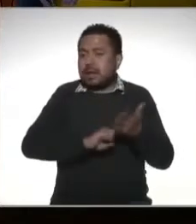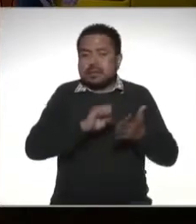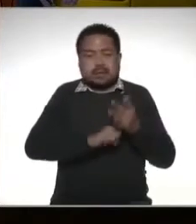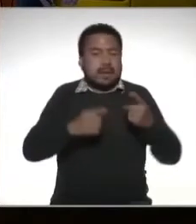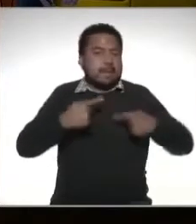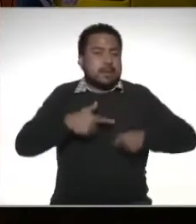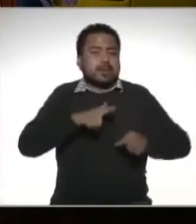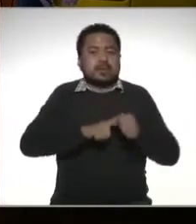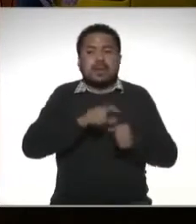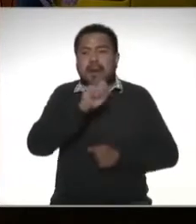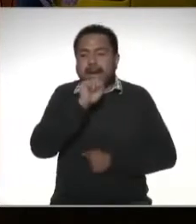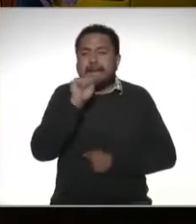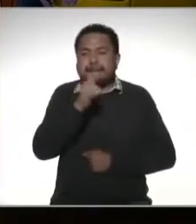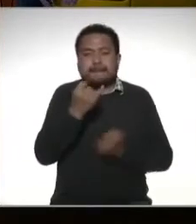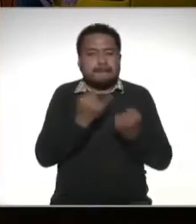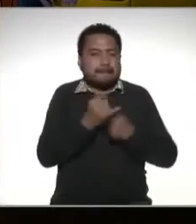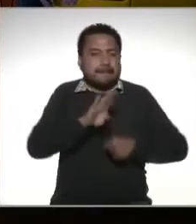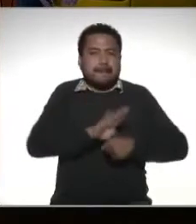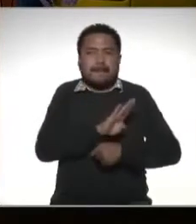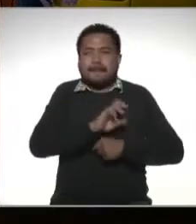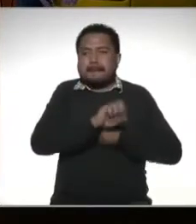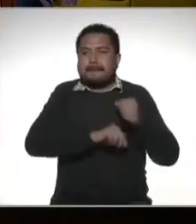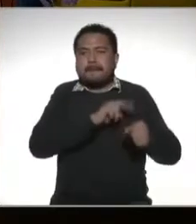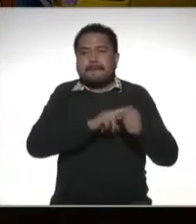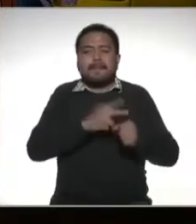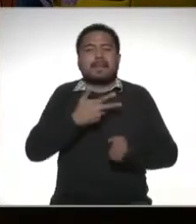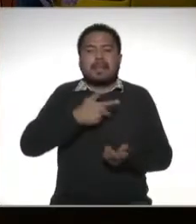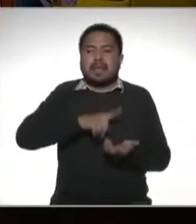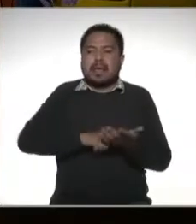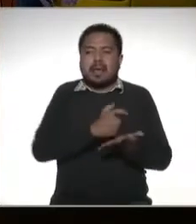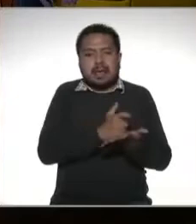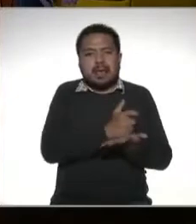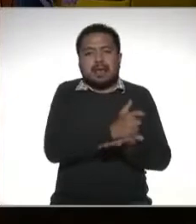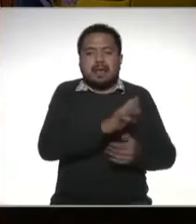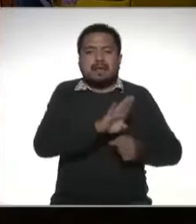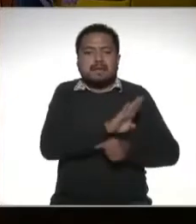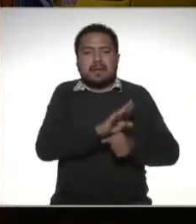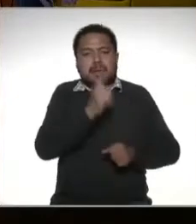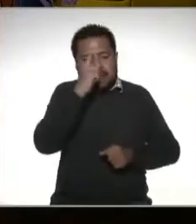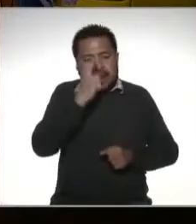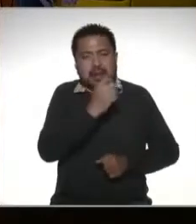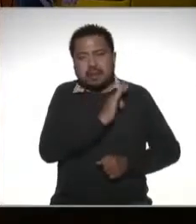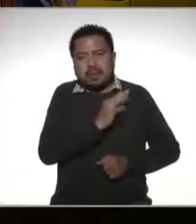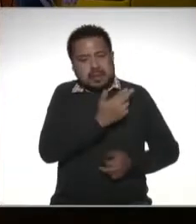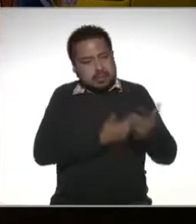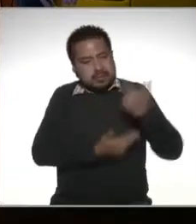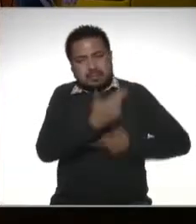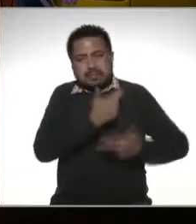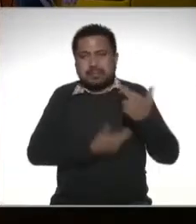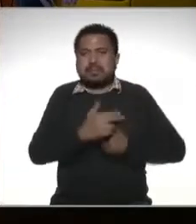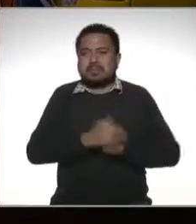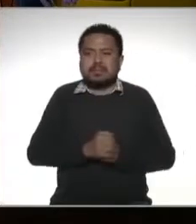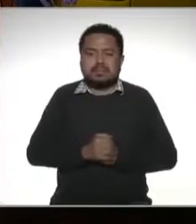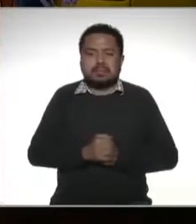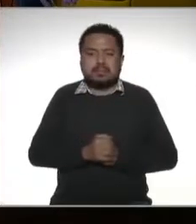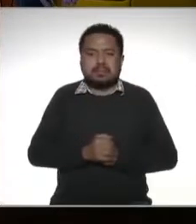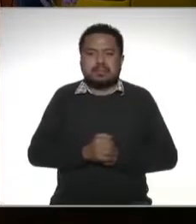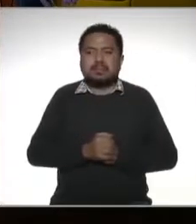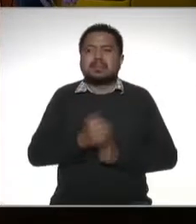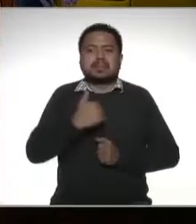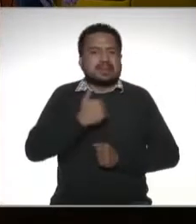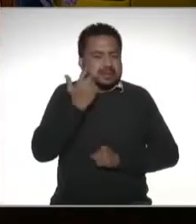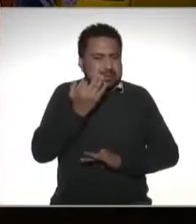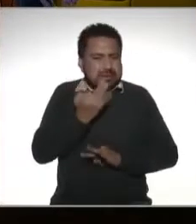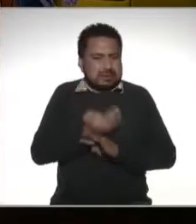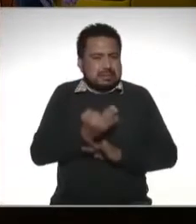personales y obviamente el beneficio natural de tener un saldo a favor y que nos lo devuelva yo quisiera un